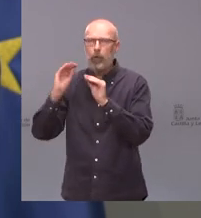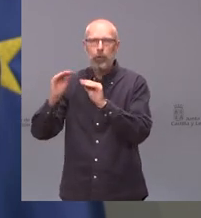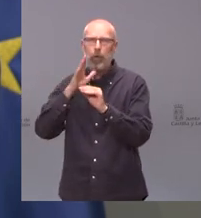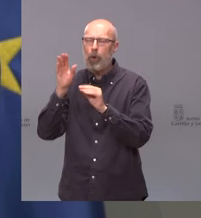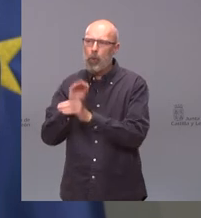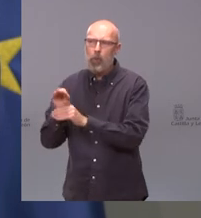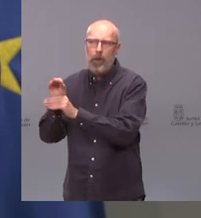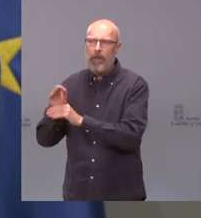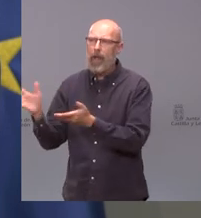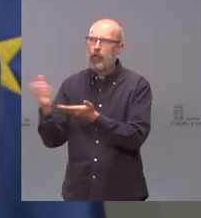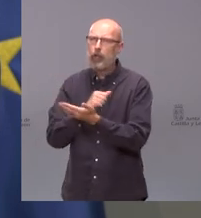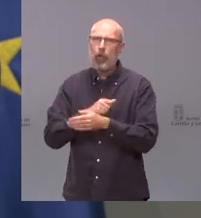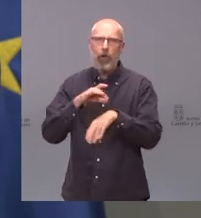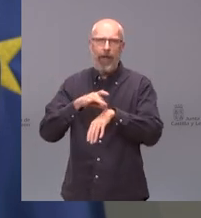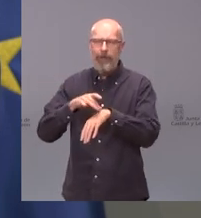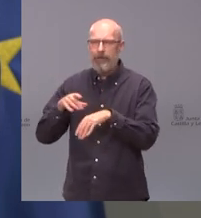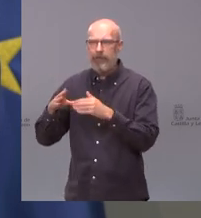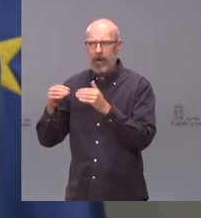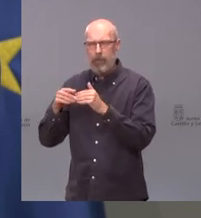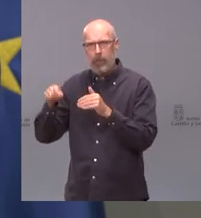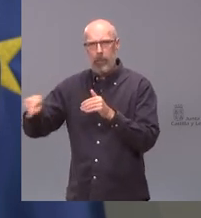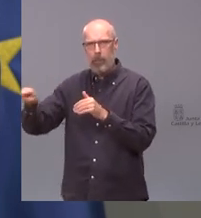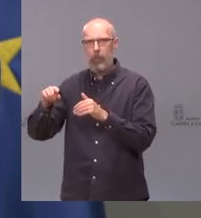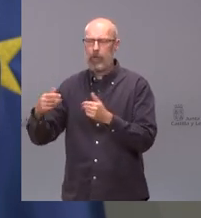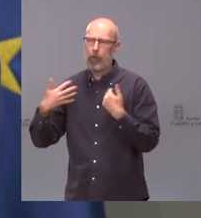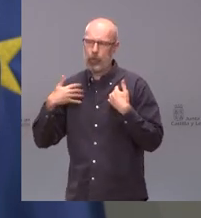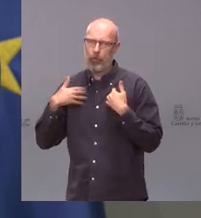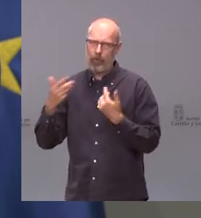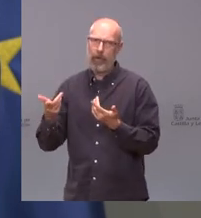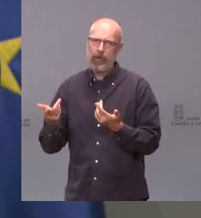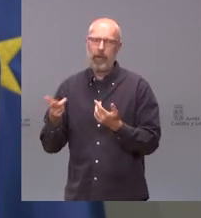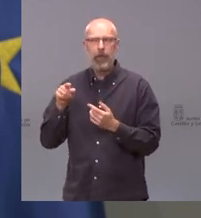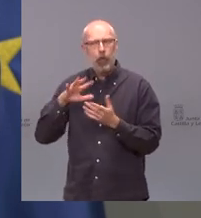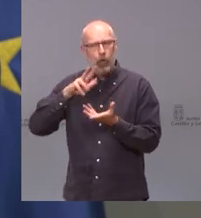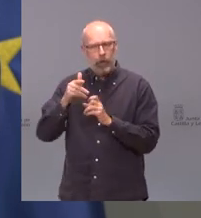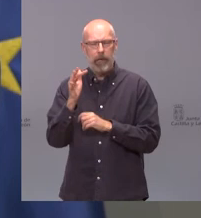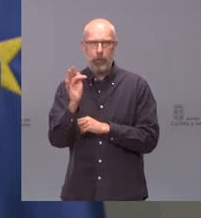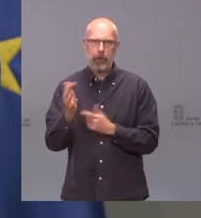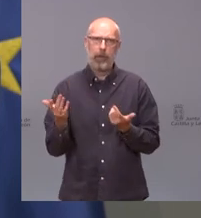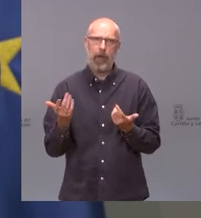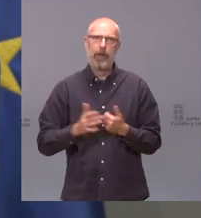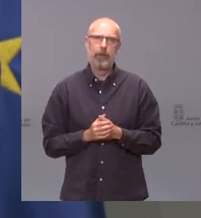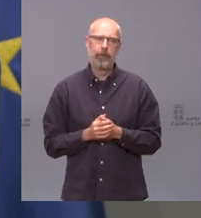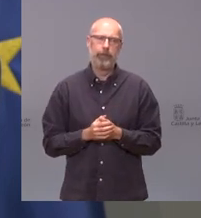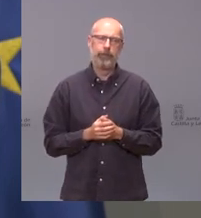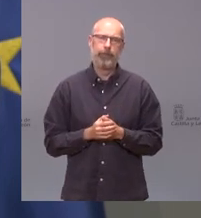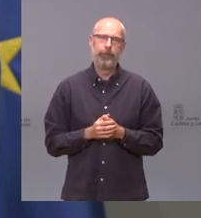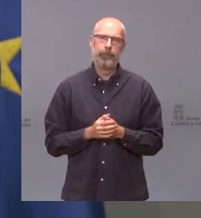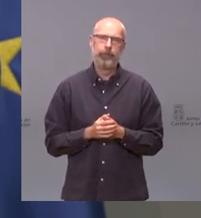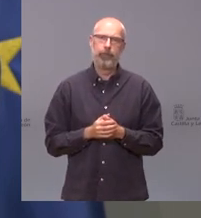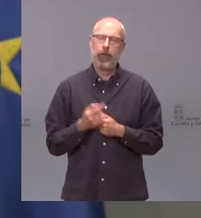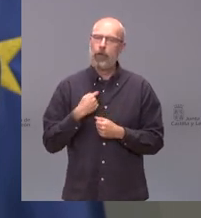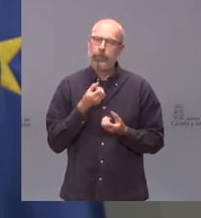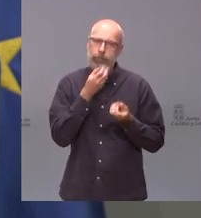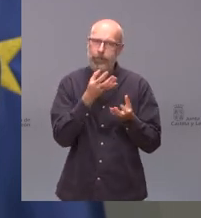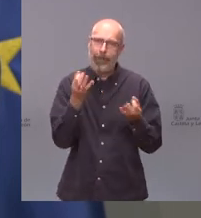de los pacientes que están sufriendo esta crisis es una excelente noticia y no he conseguido contenerme